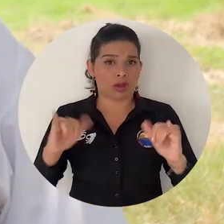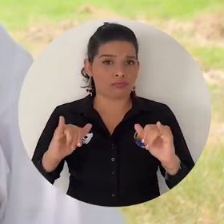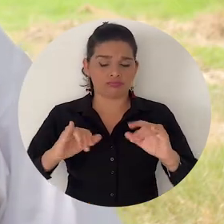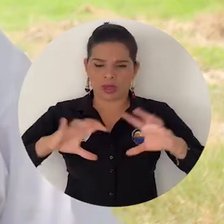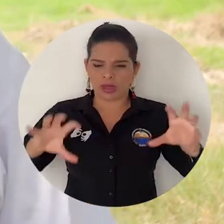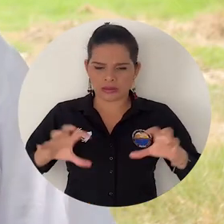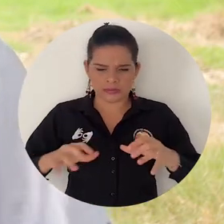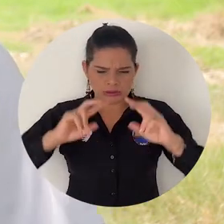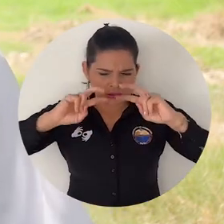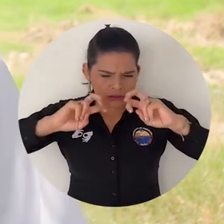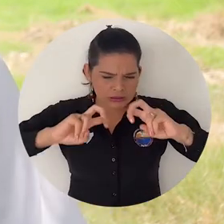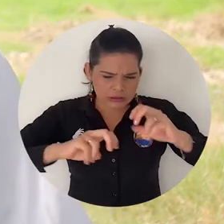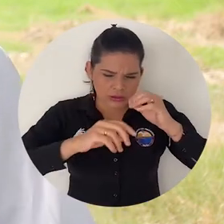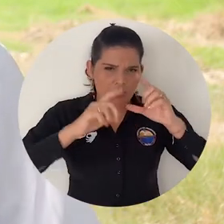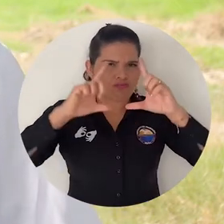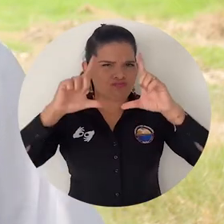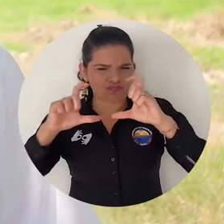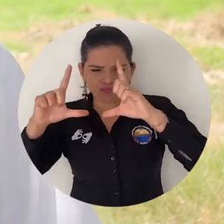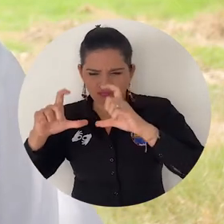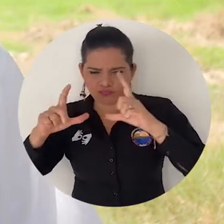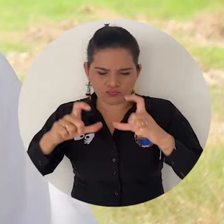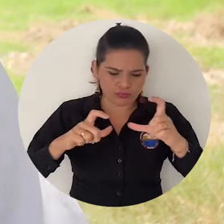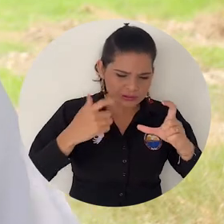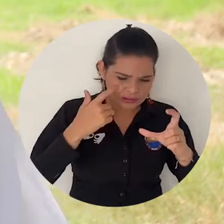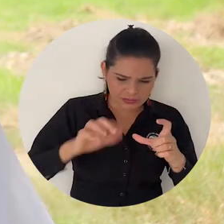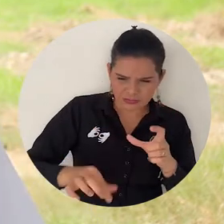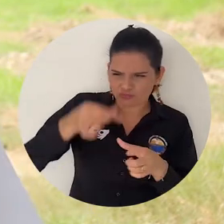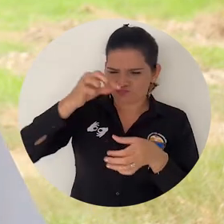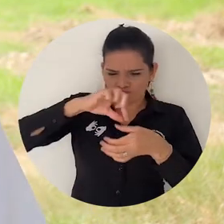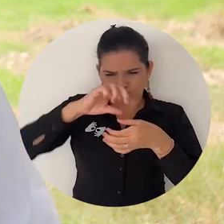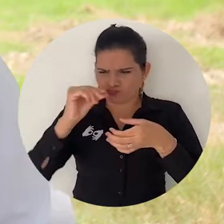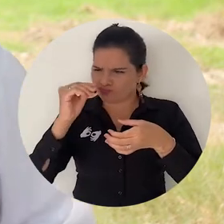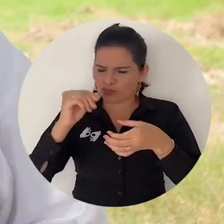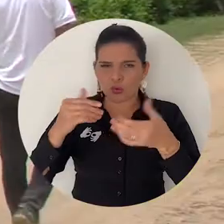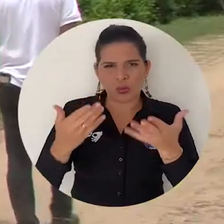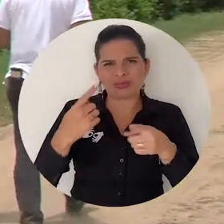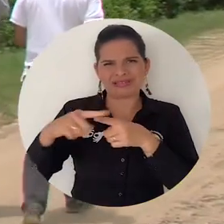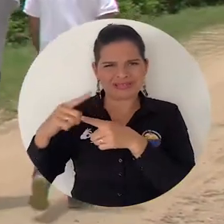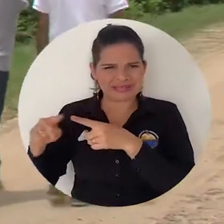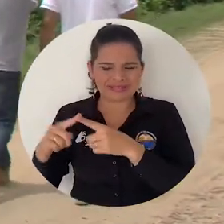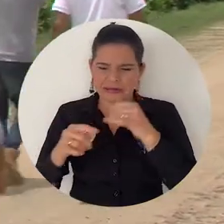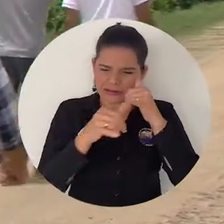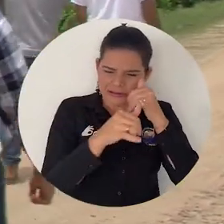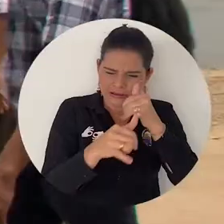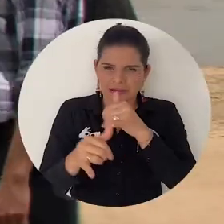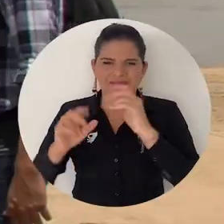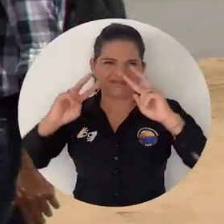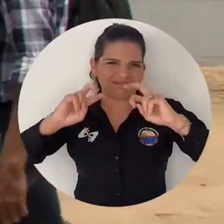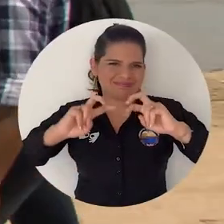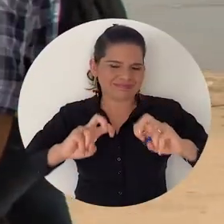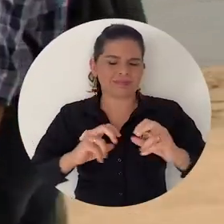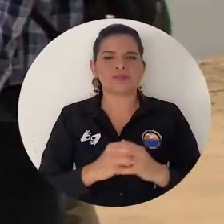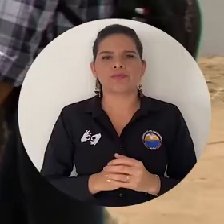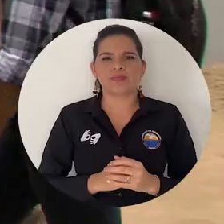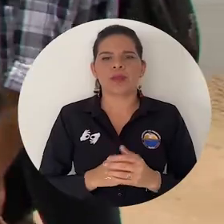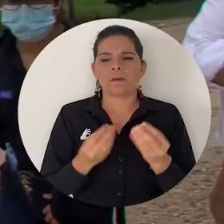de estudios topográficos, estudios de sueldo, patinestría, y sobre todo un estudio de marfomía del